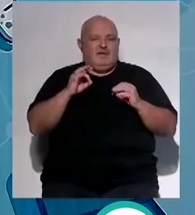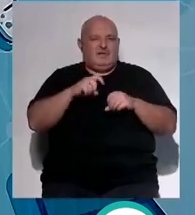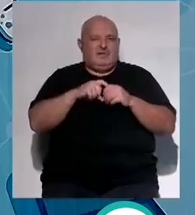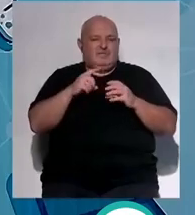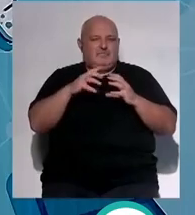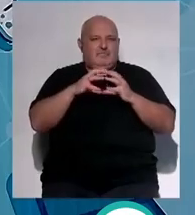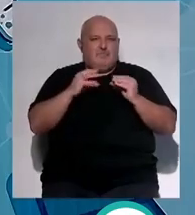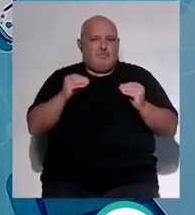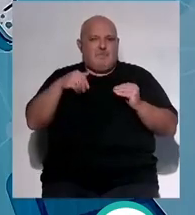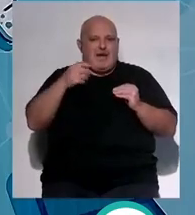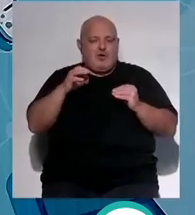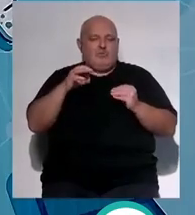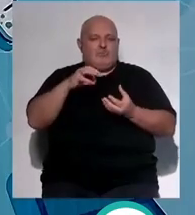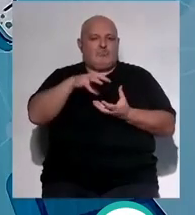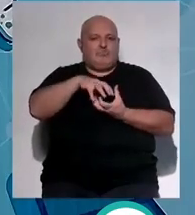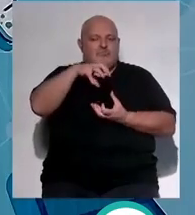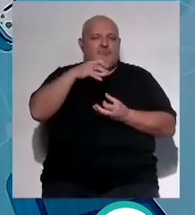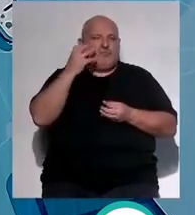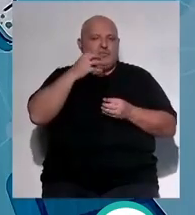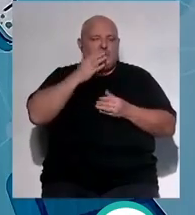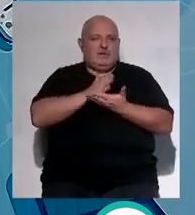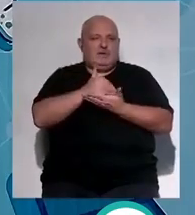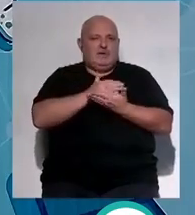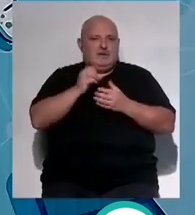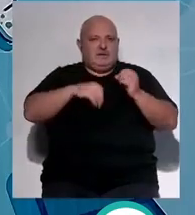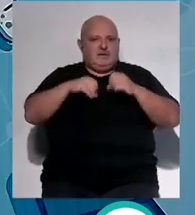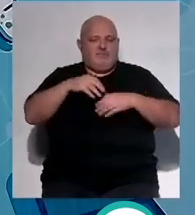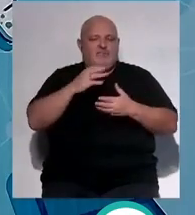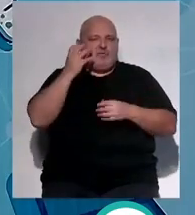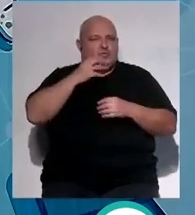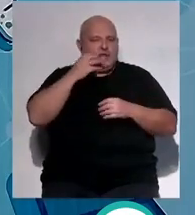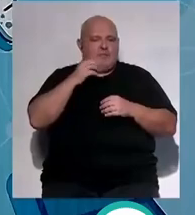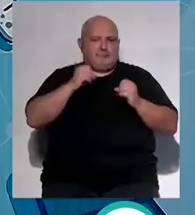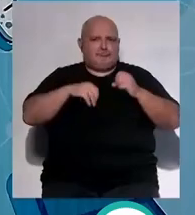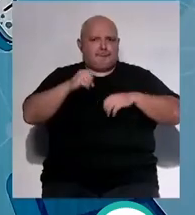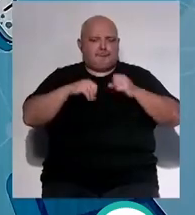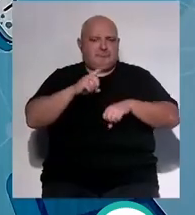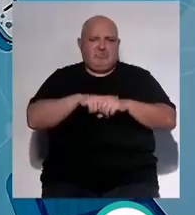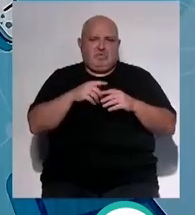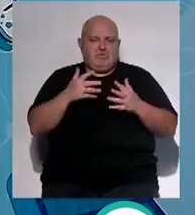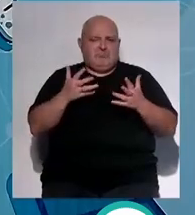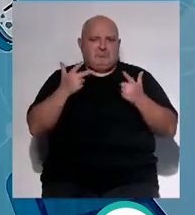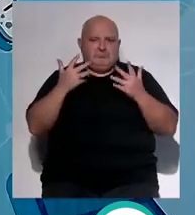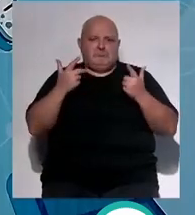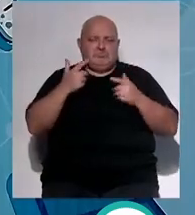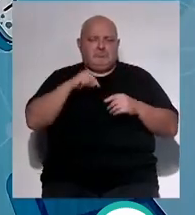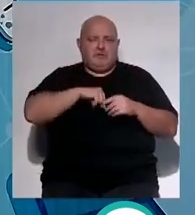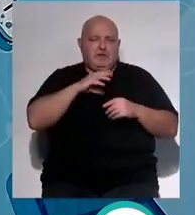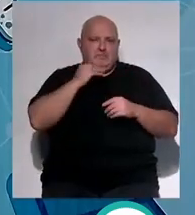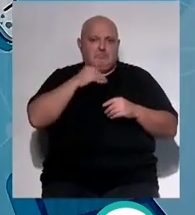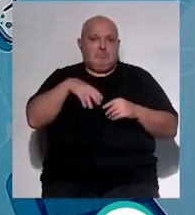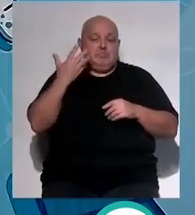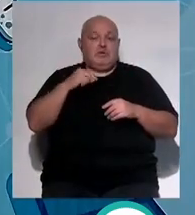el pérsimo o la chirimoya pues un bol con fruta troceada eso no tardas nada de tiempo y vas a desayunar estupendamente